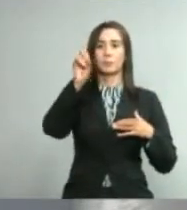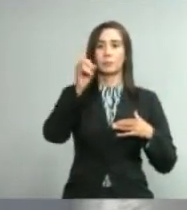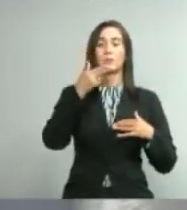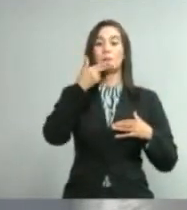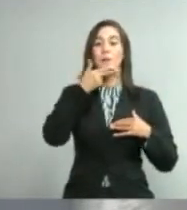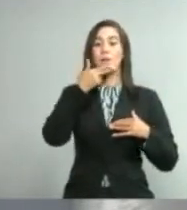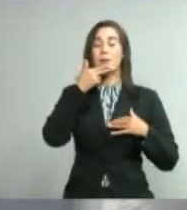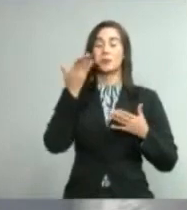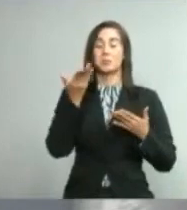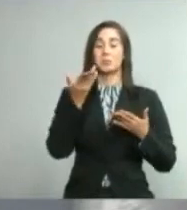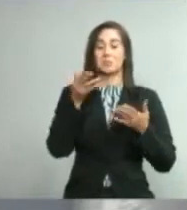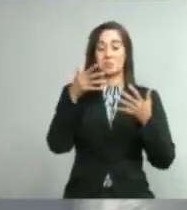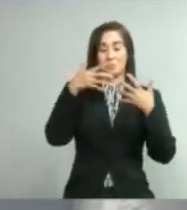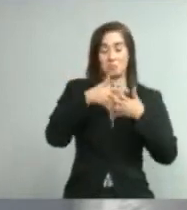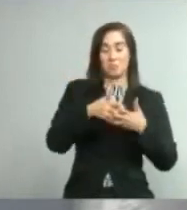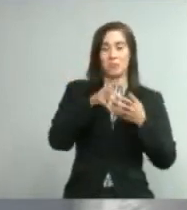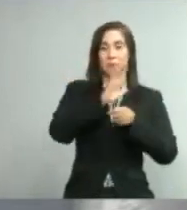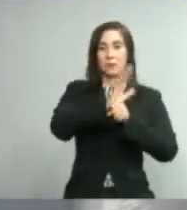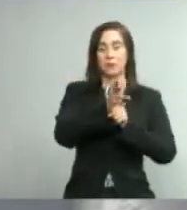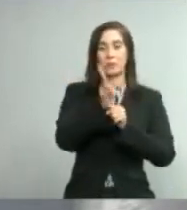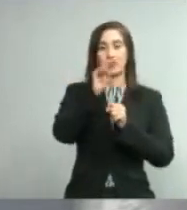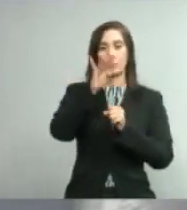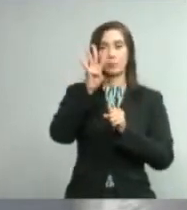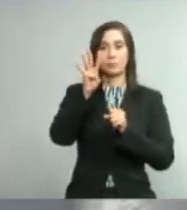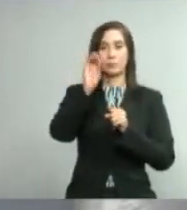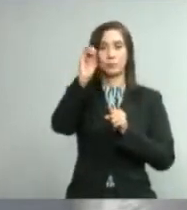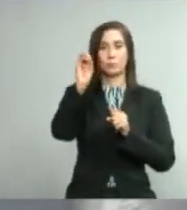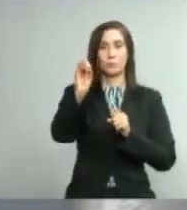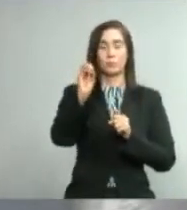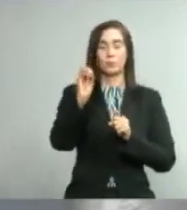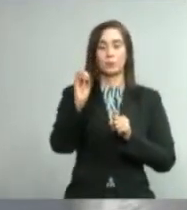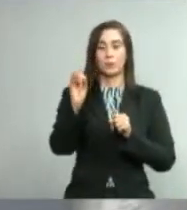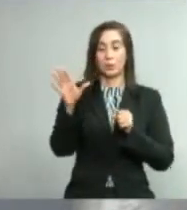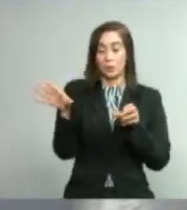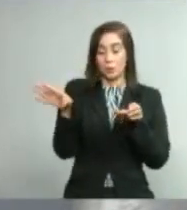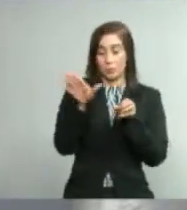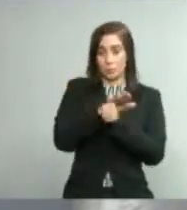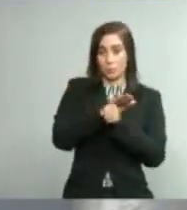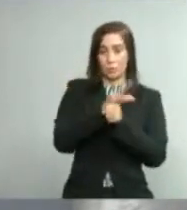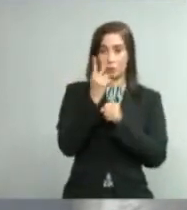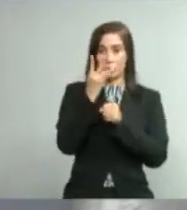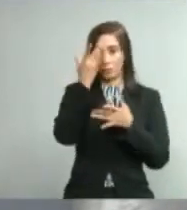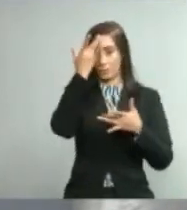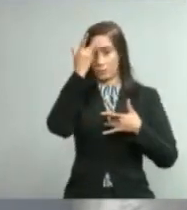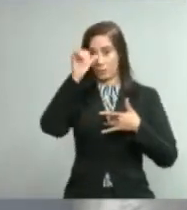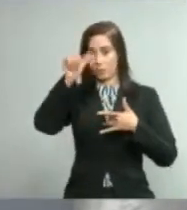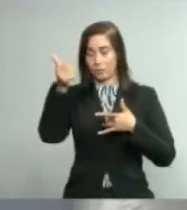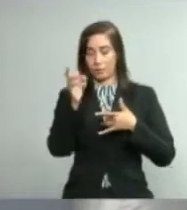mellitus, 24%, totalizando entre esas dos,